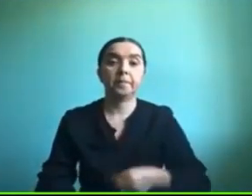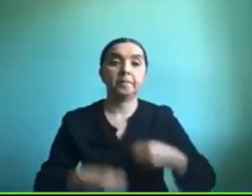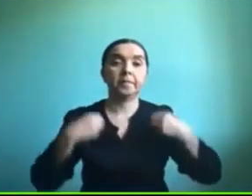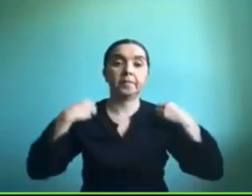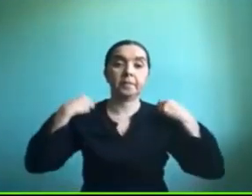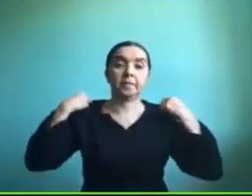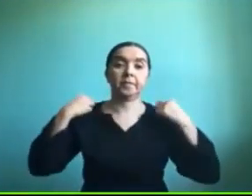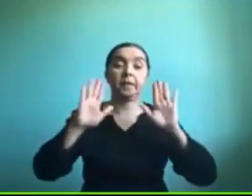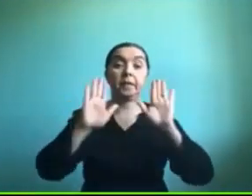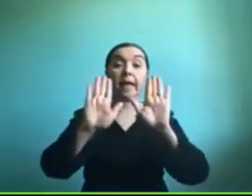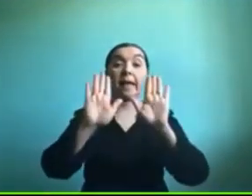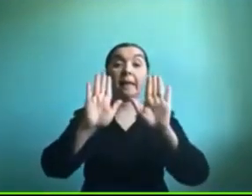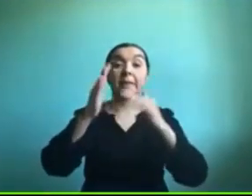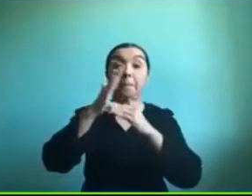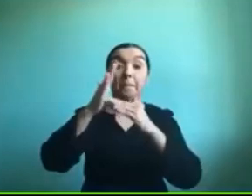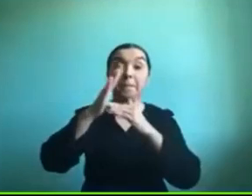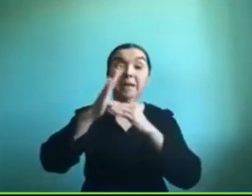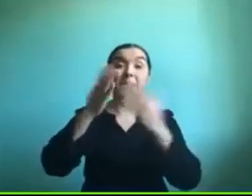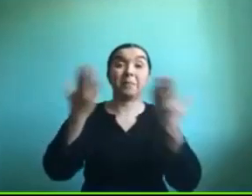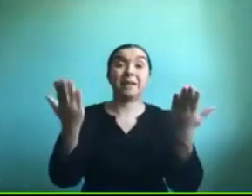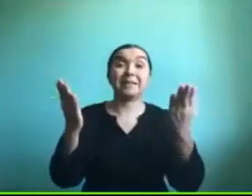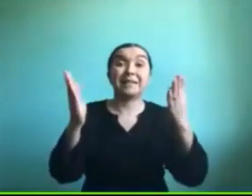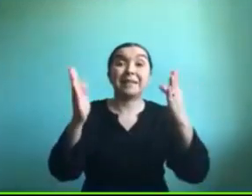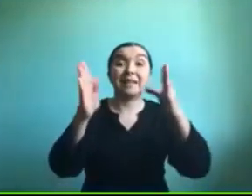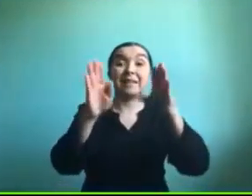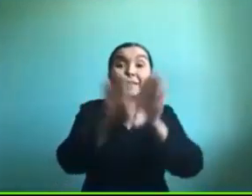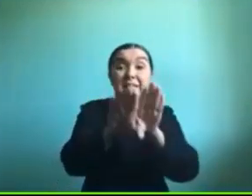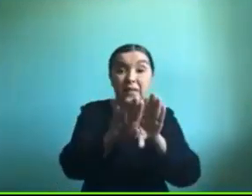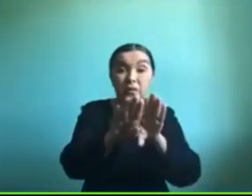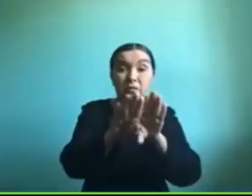un segundito que se me salió